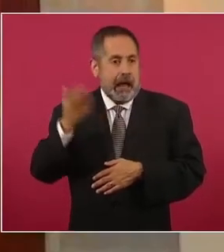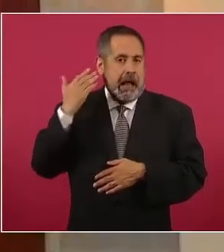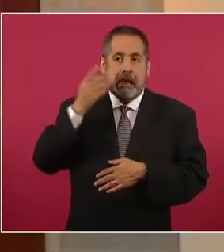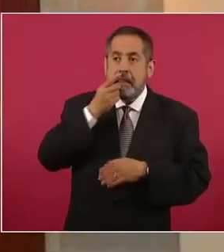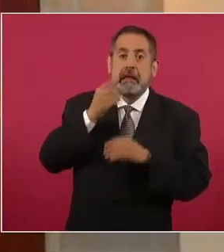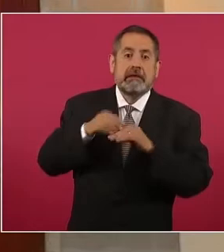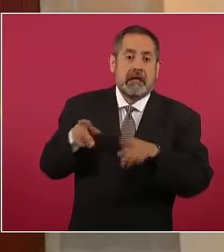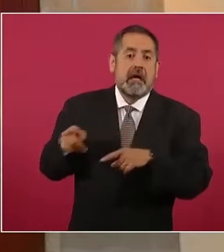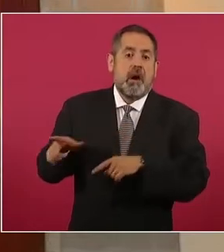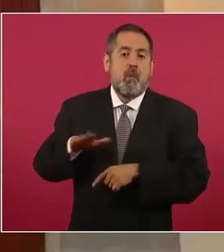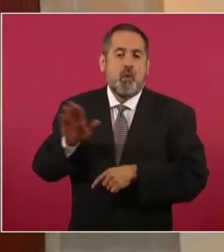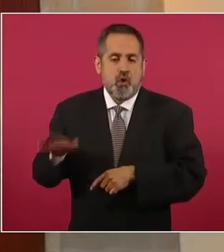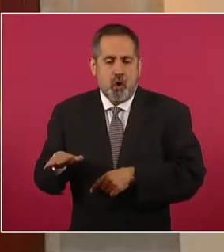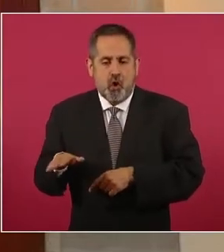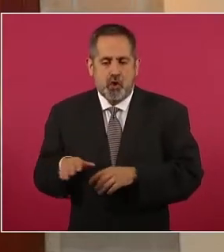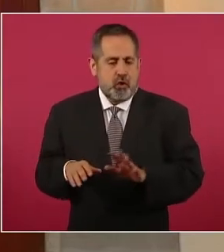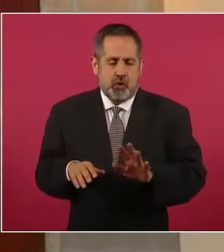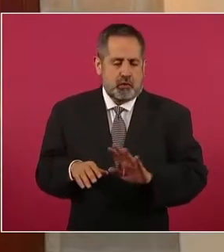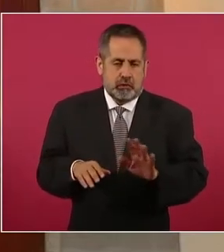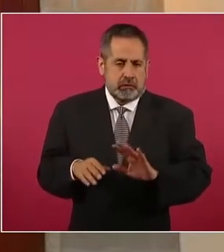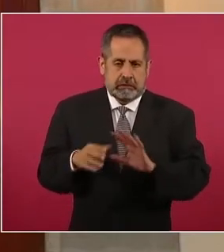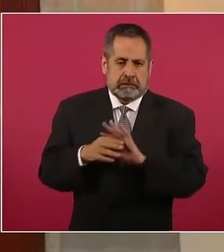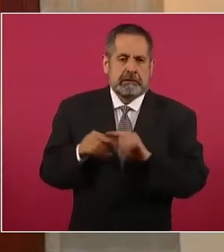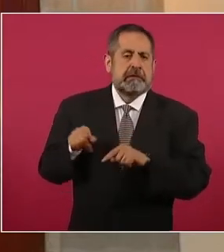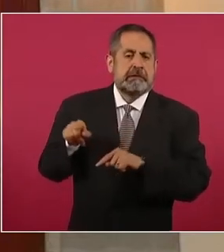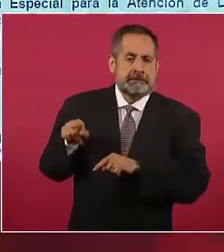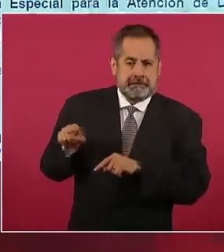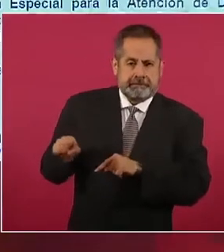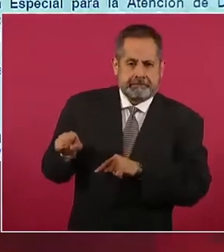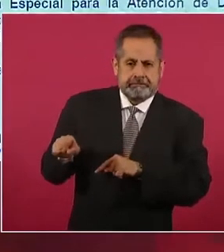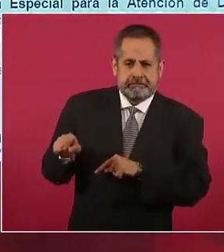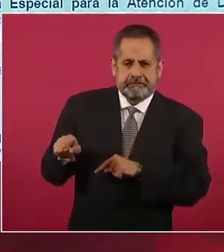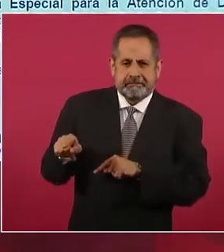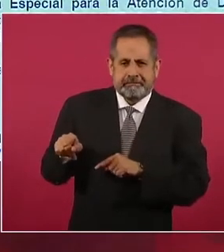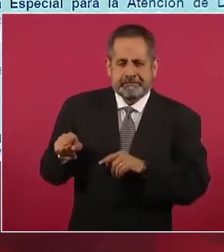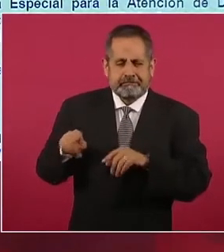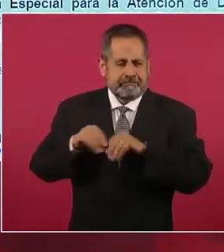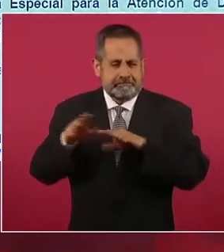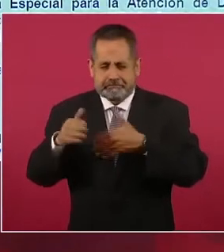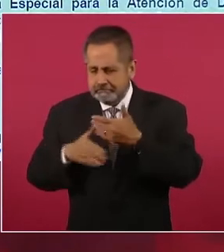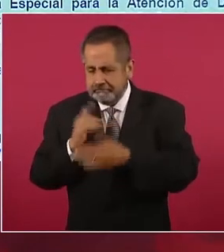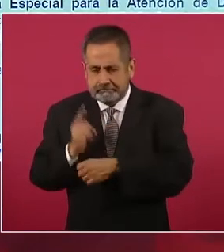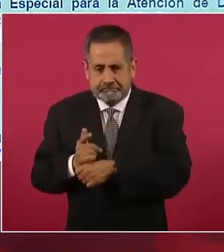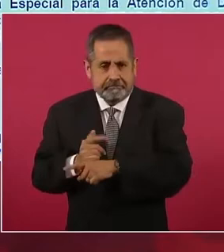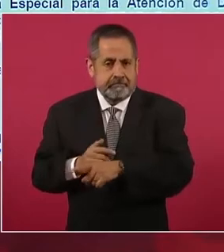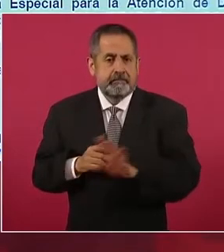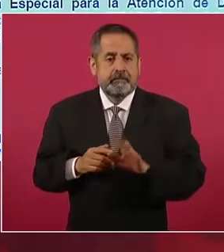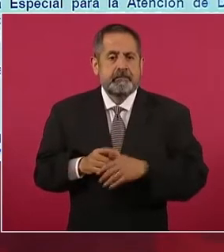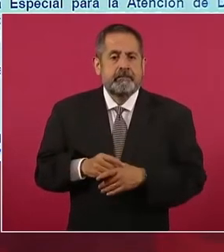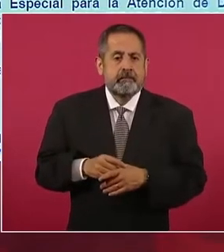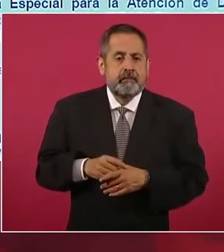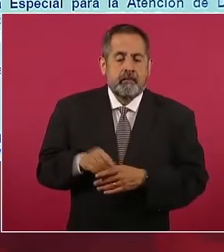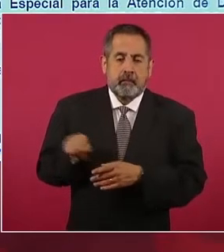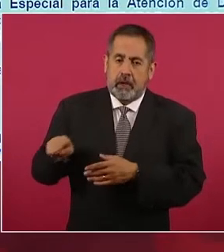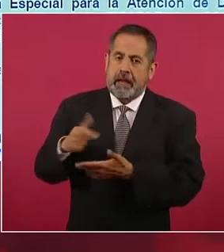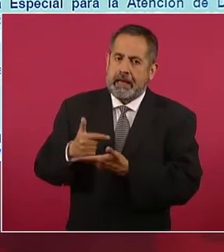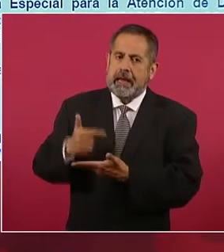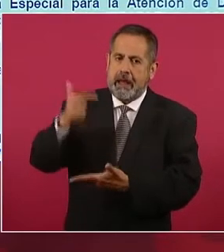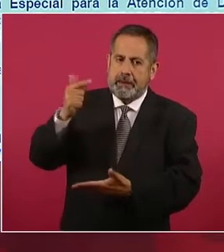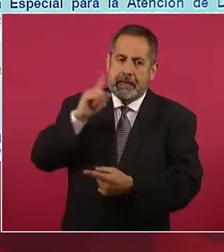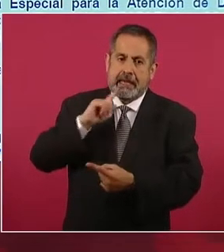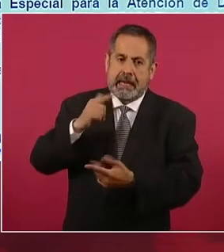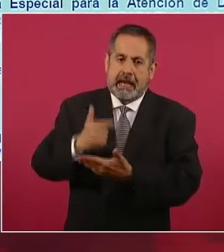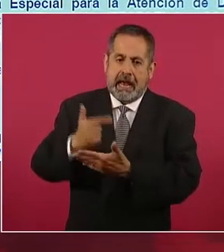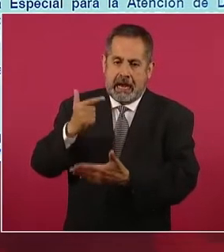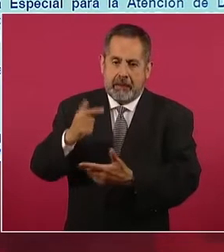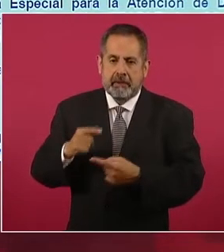la vida, posteriormente se pudo aclarar, es parte del vértigo de la información, sí se sigue en estado delicado y la